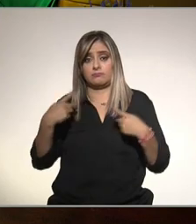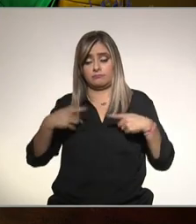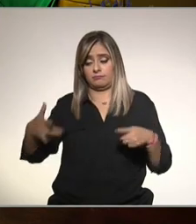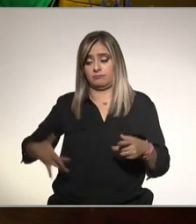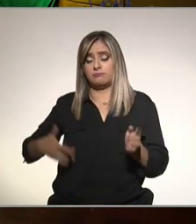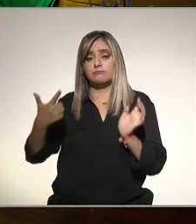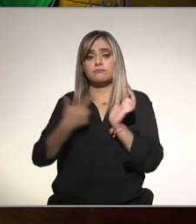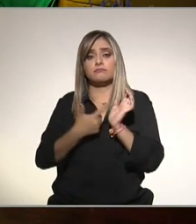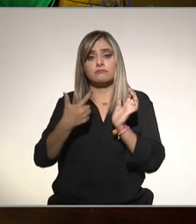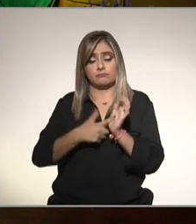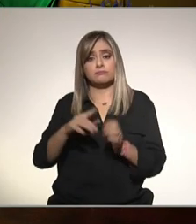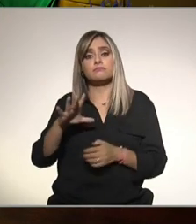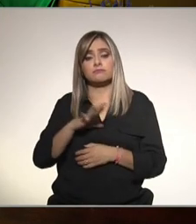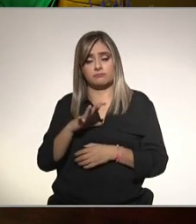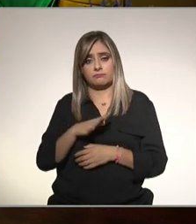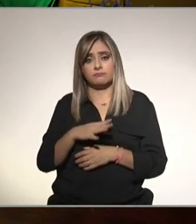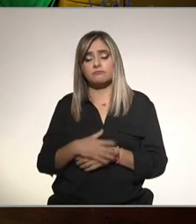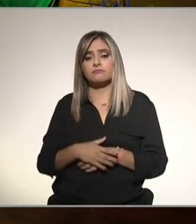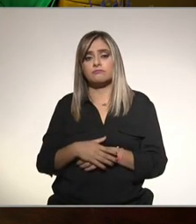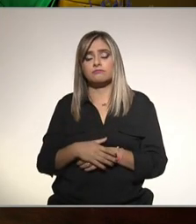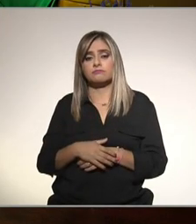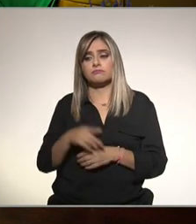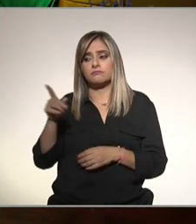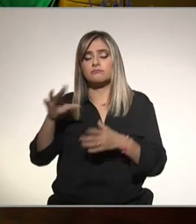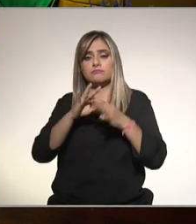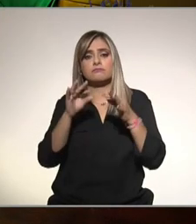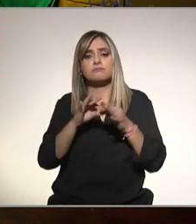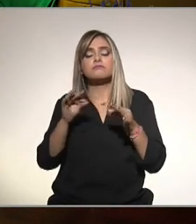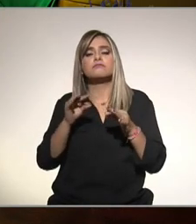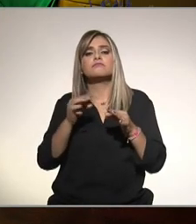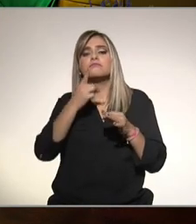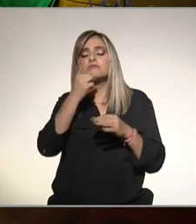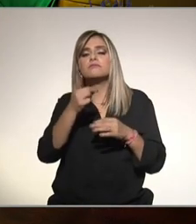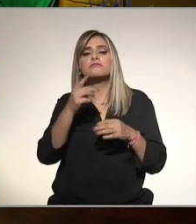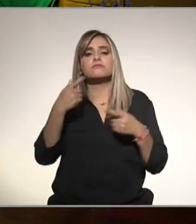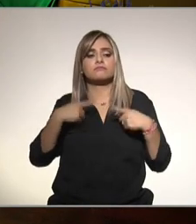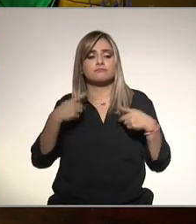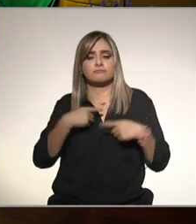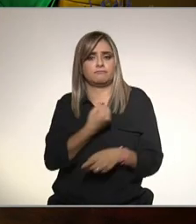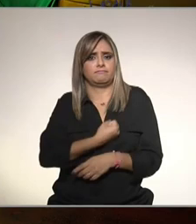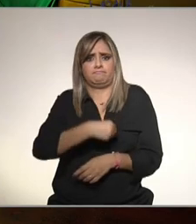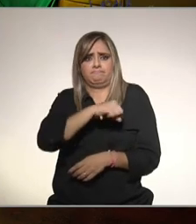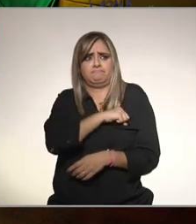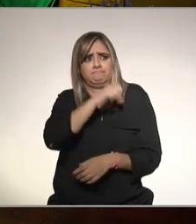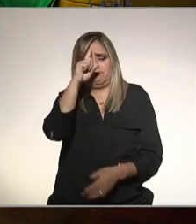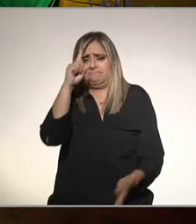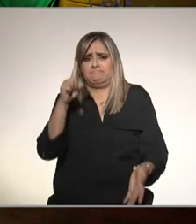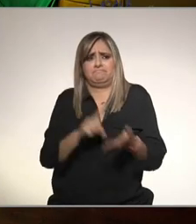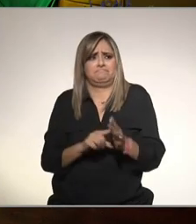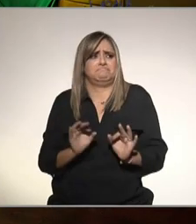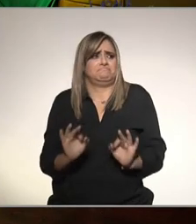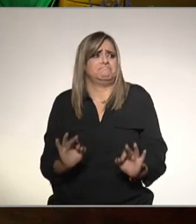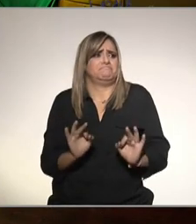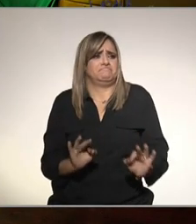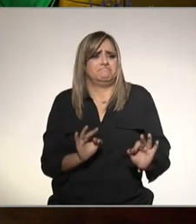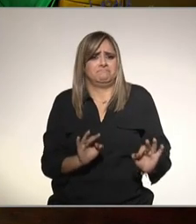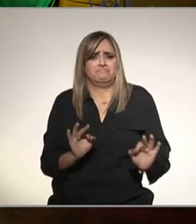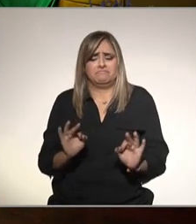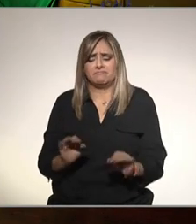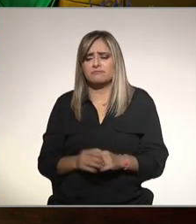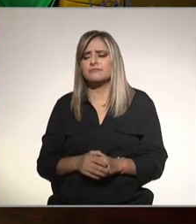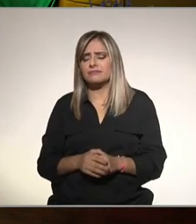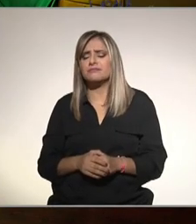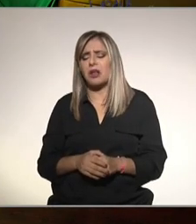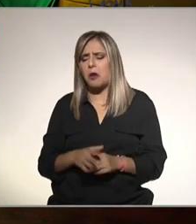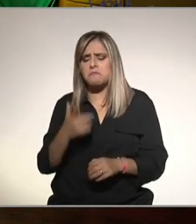graso es población general se refiere la doctora a pacientes que están sanos como dijo el doctor entre comillas sanos yo me